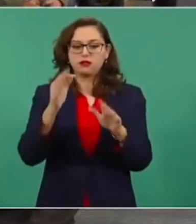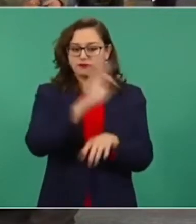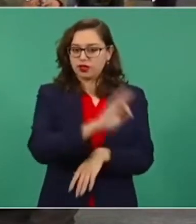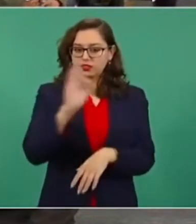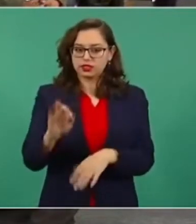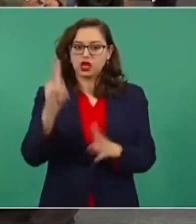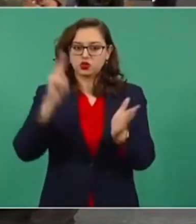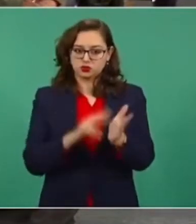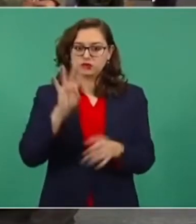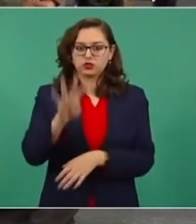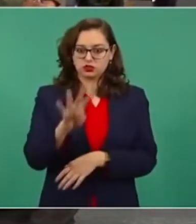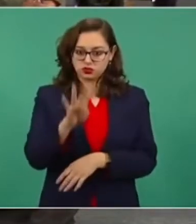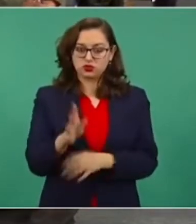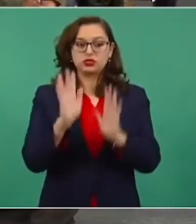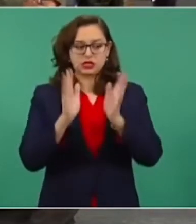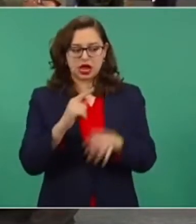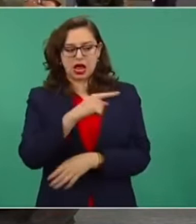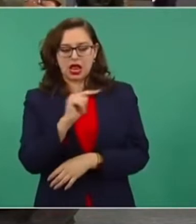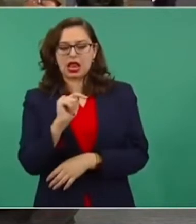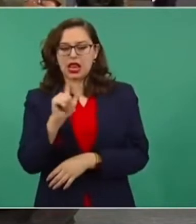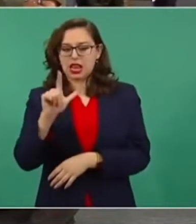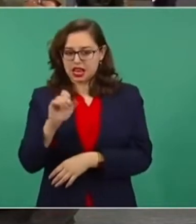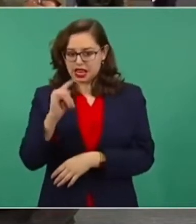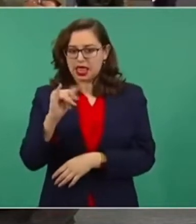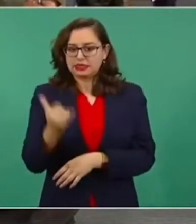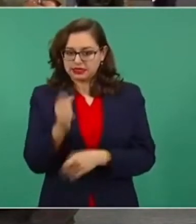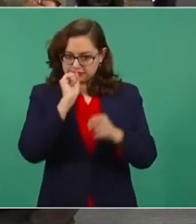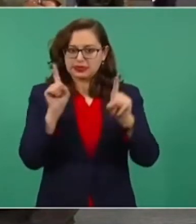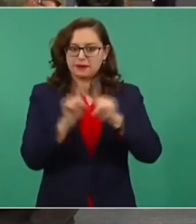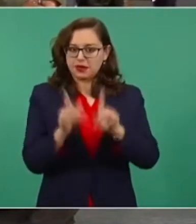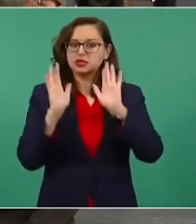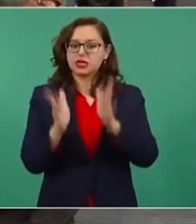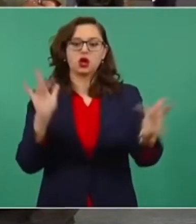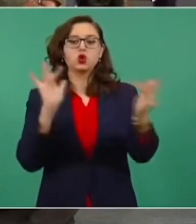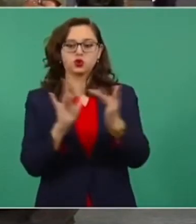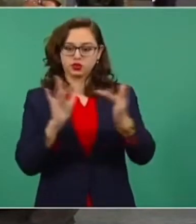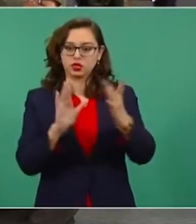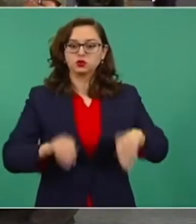Ya le hice llegar también a Leti el contacto de esta otra víctima.